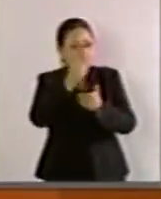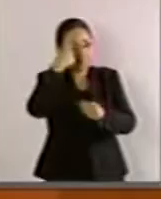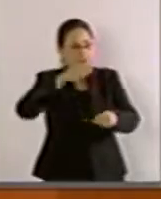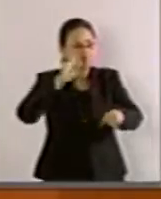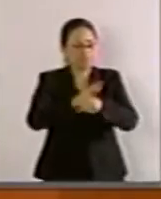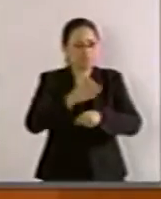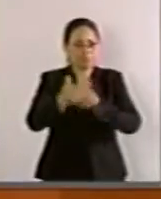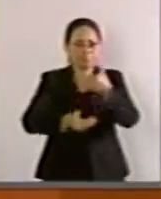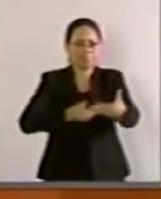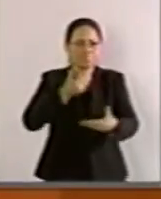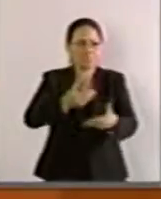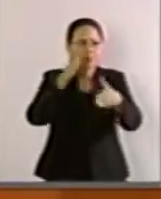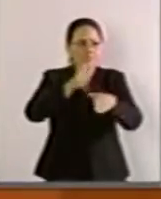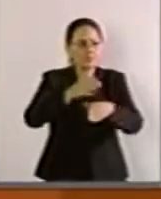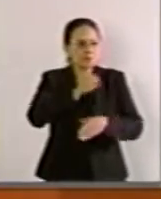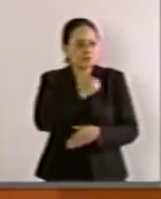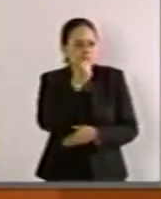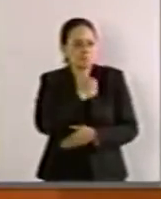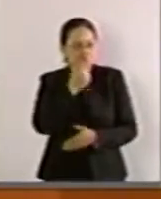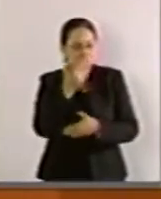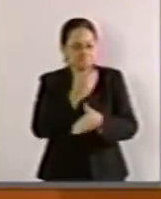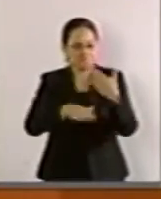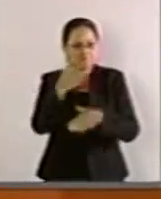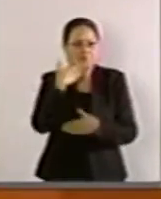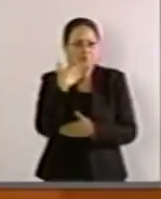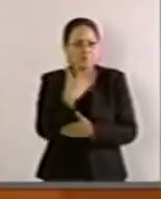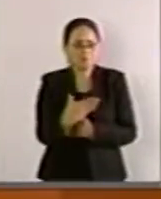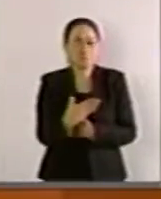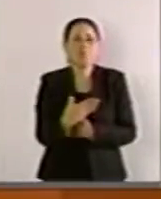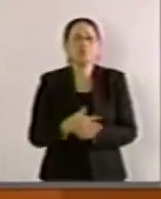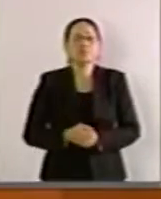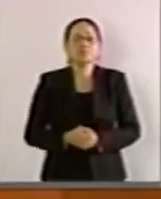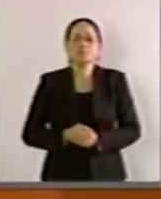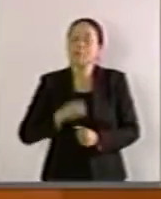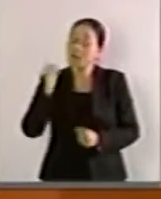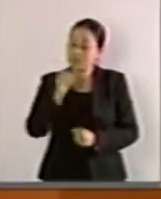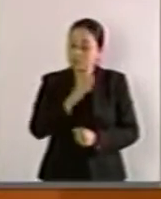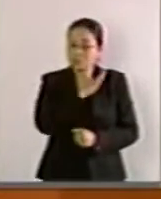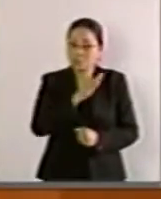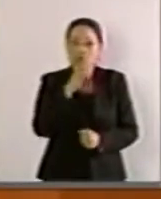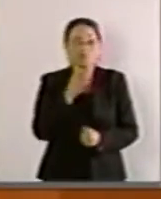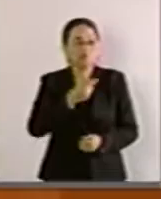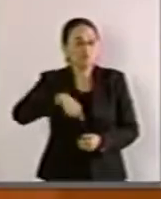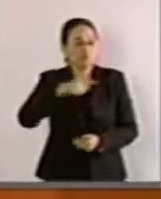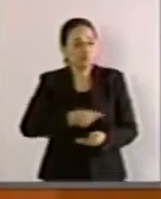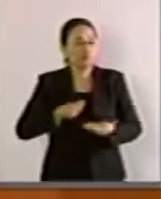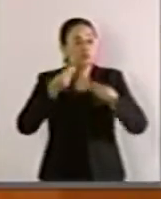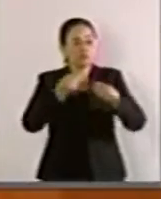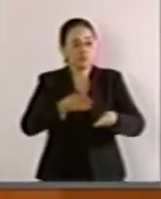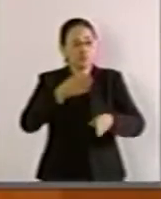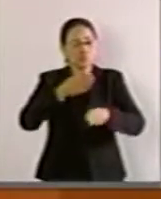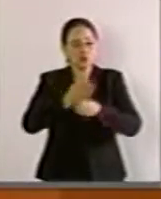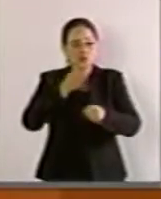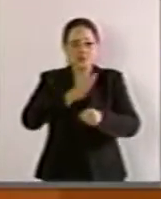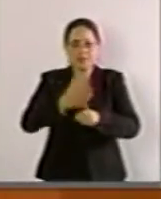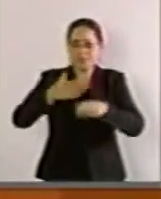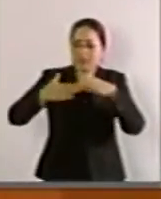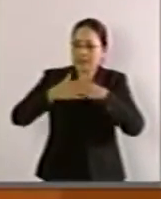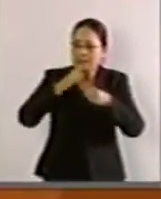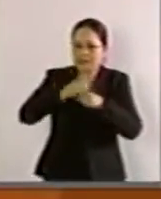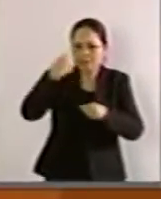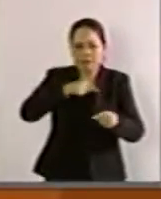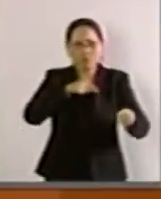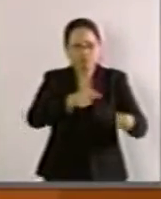propicie un sano desarrollo y así poderles brindar las herramientas necesarias para